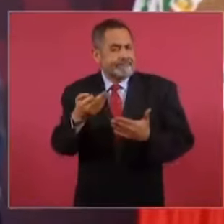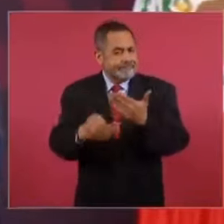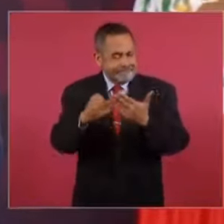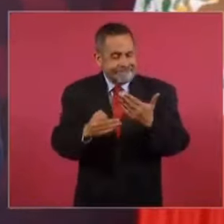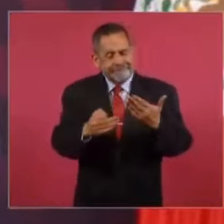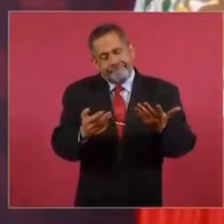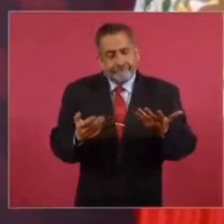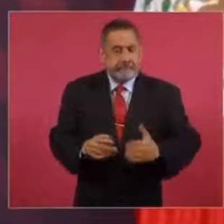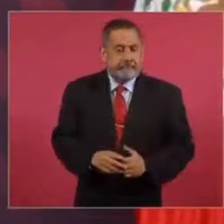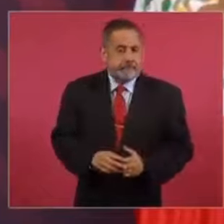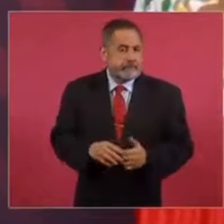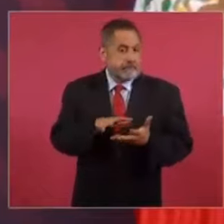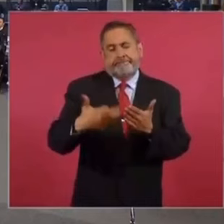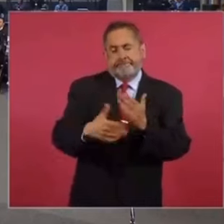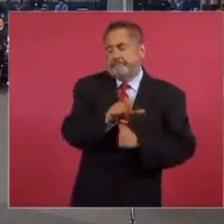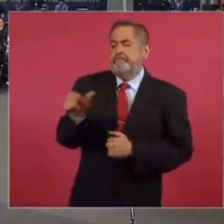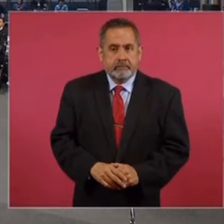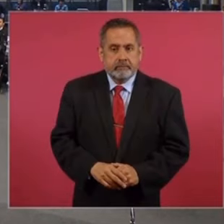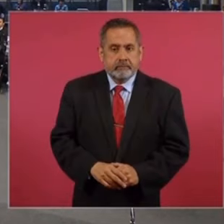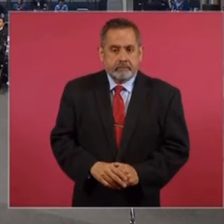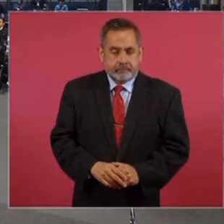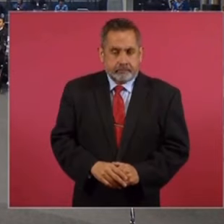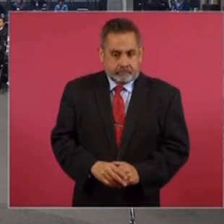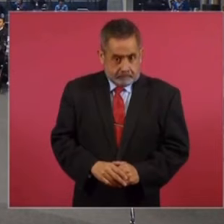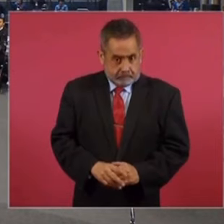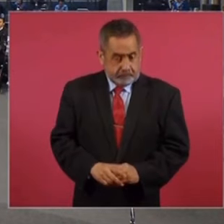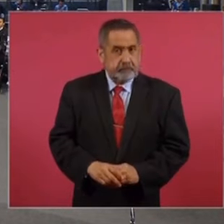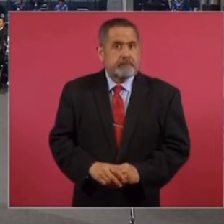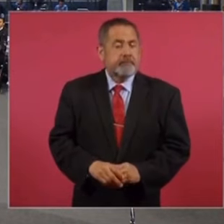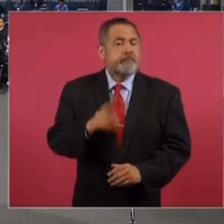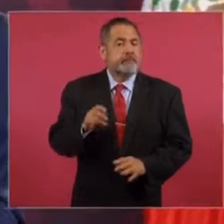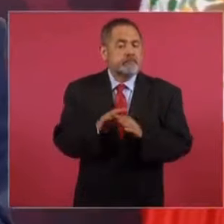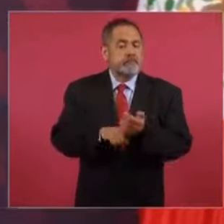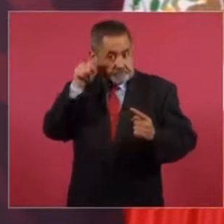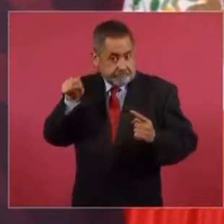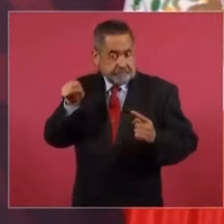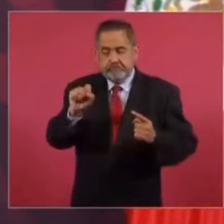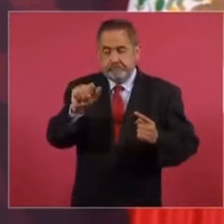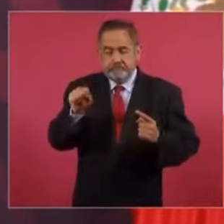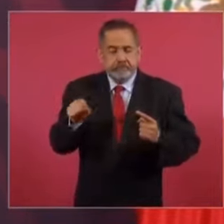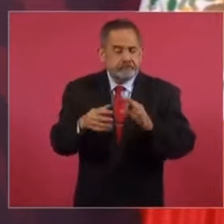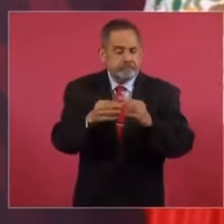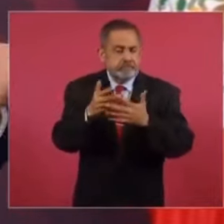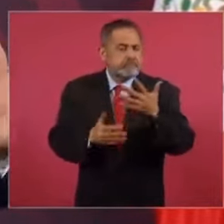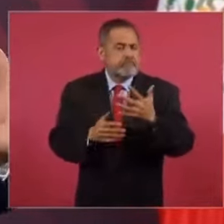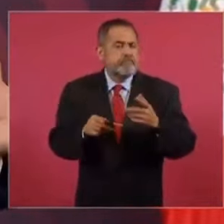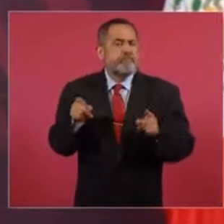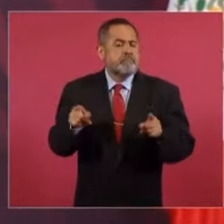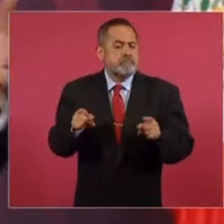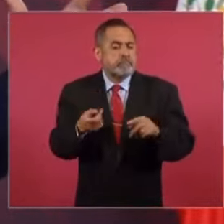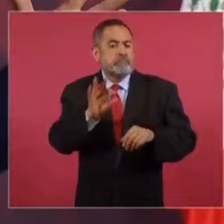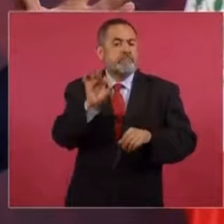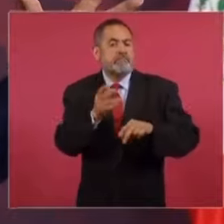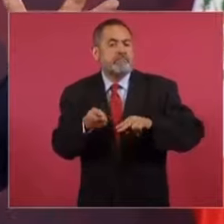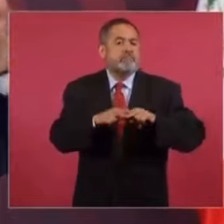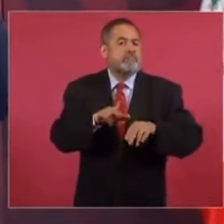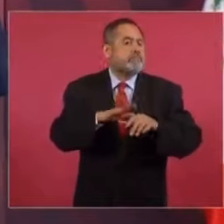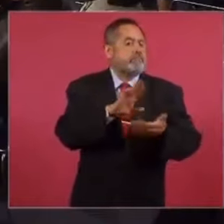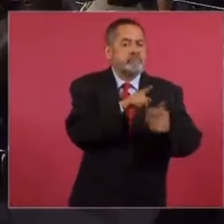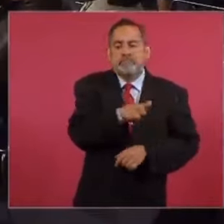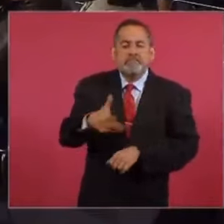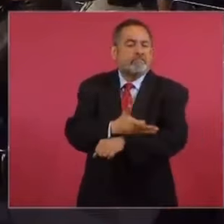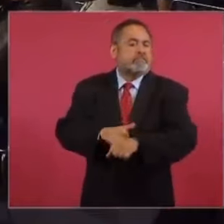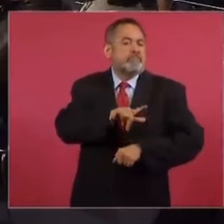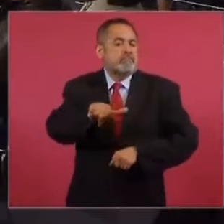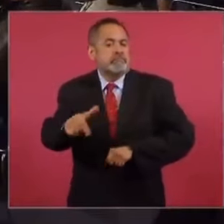falta la mayor parte, que de acuerdo al SAT, llega con recargos e